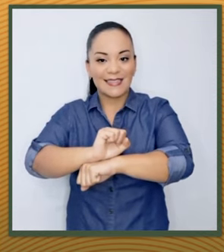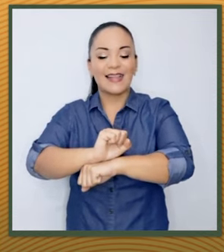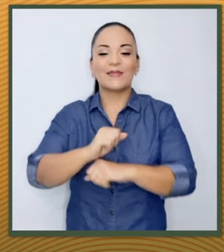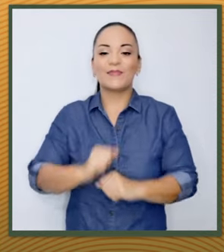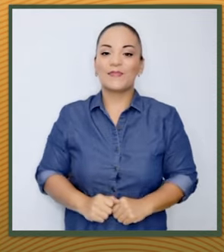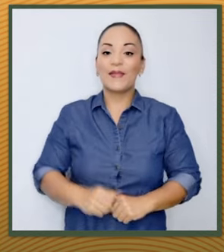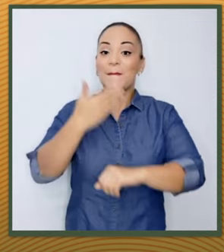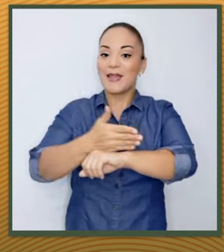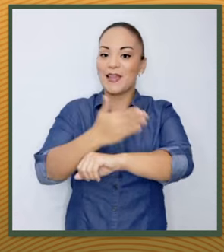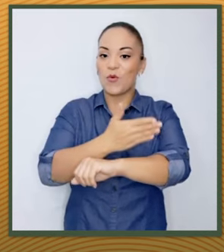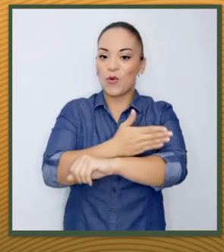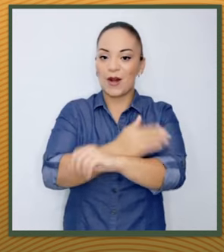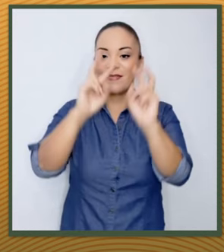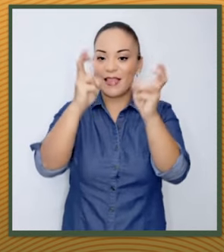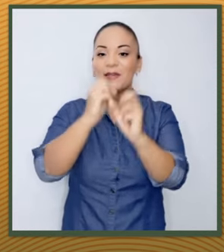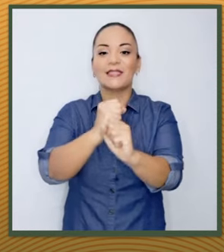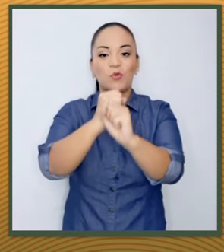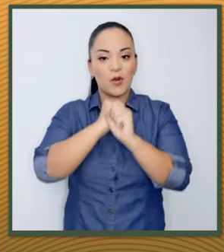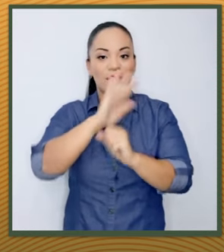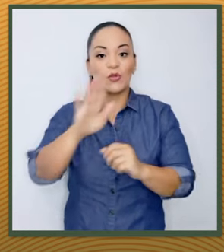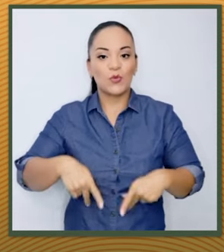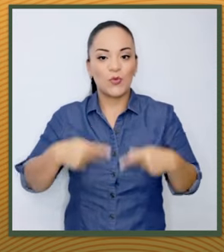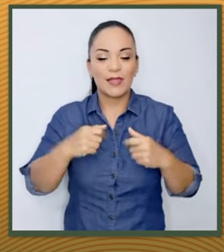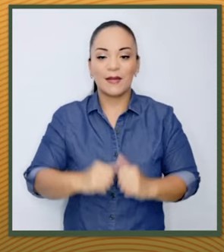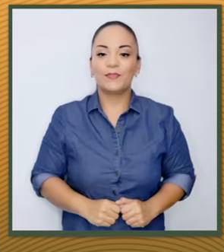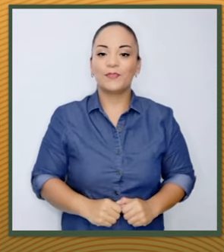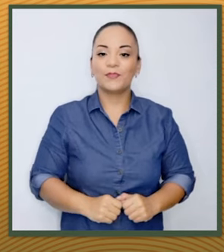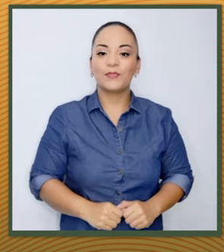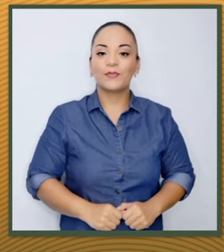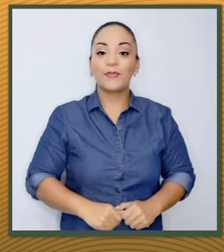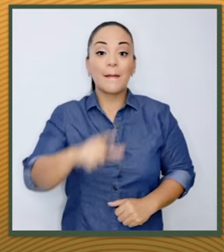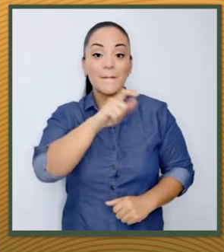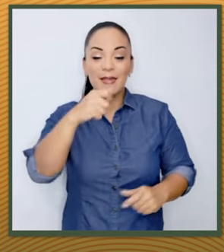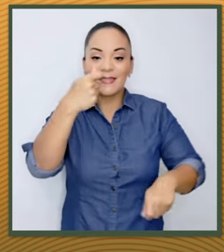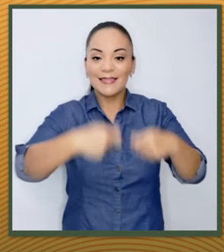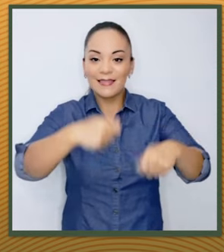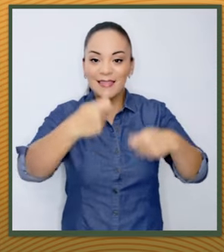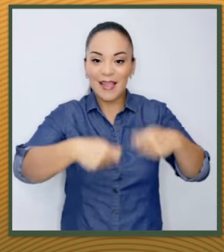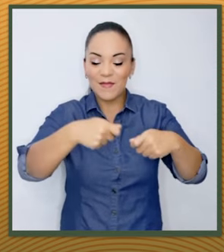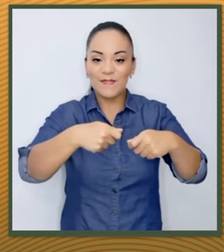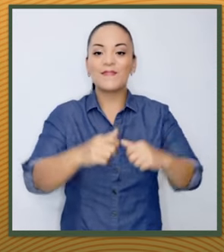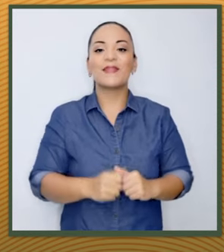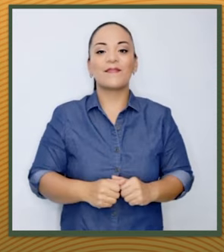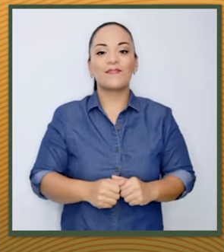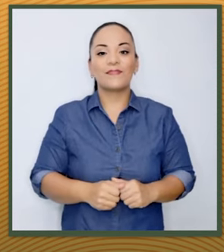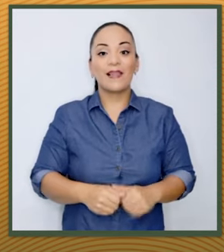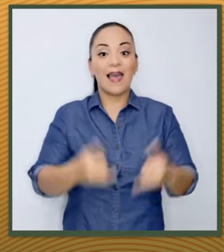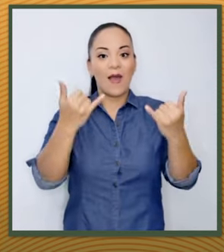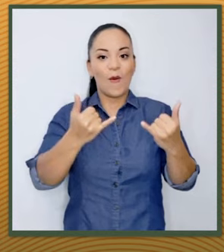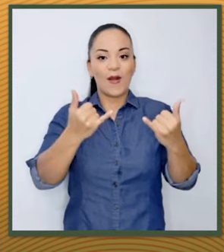para mejorar la seguridad y la vida. De que en este mes de septiembre lo cerramos